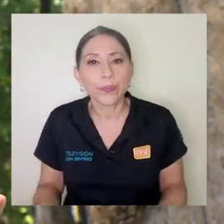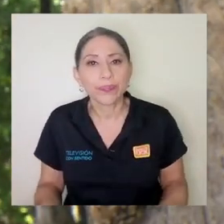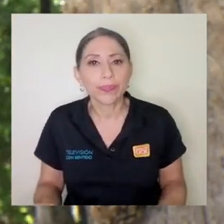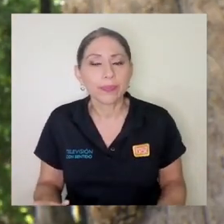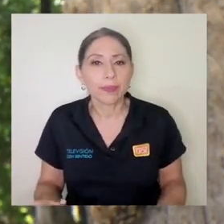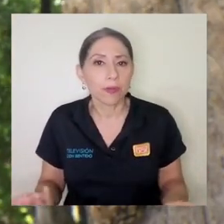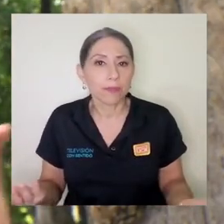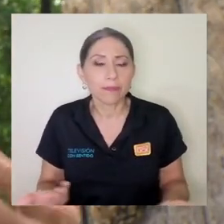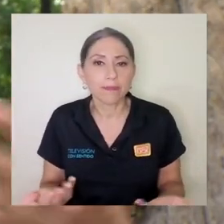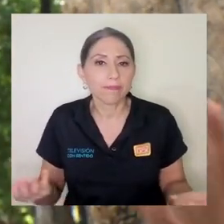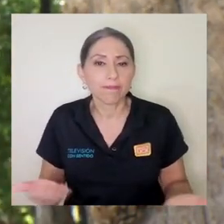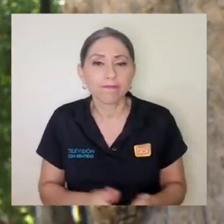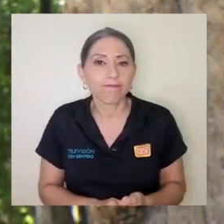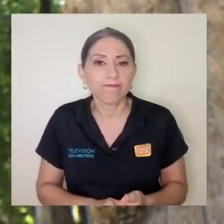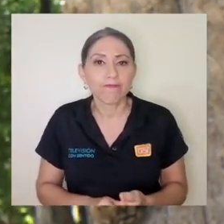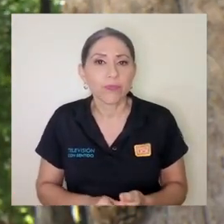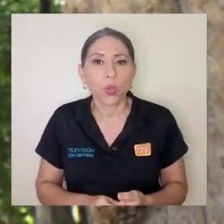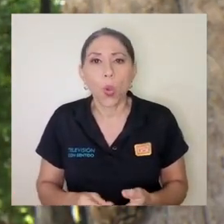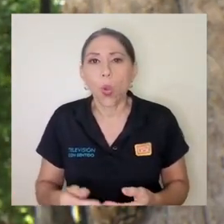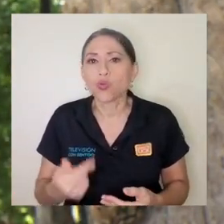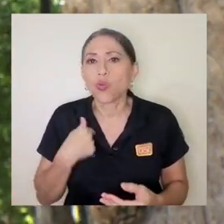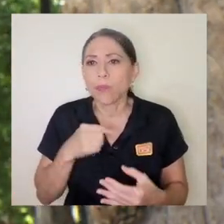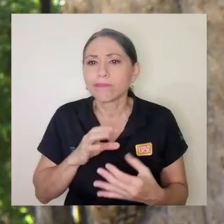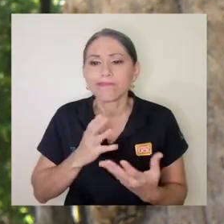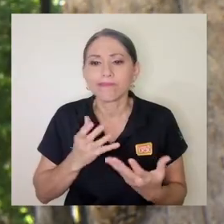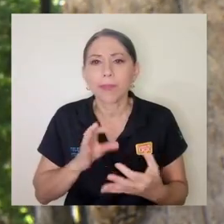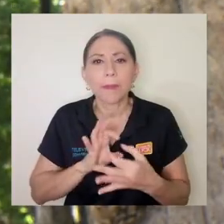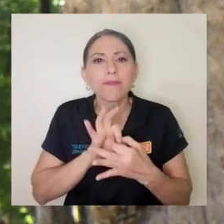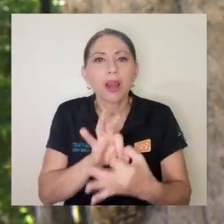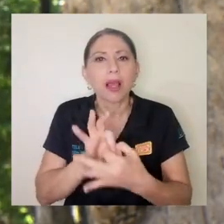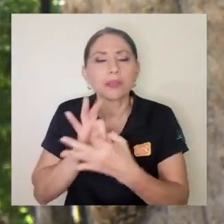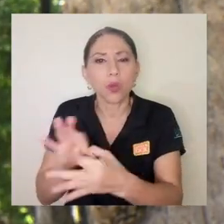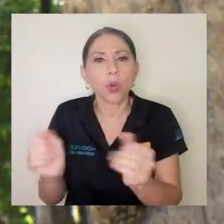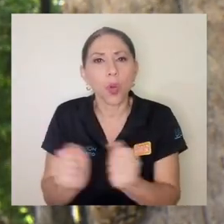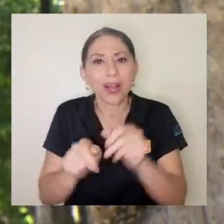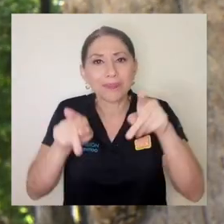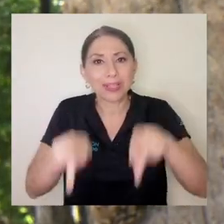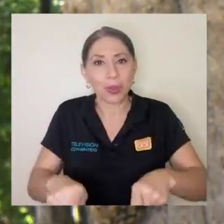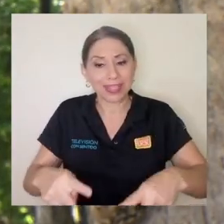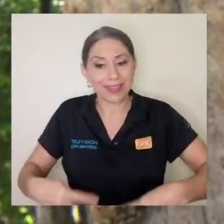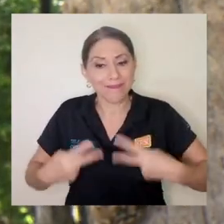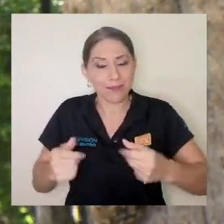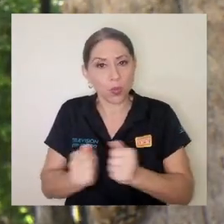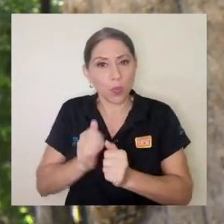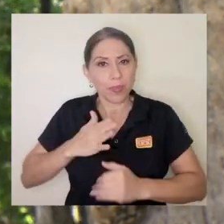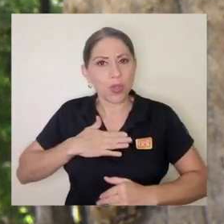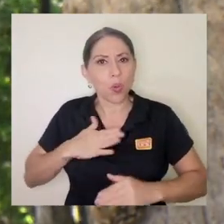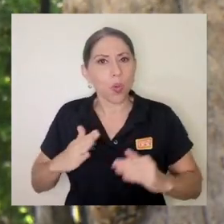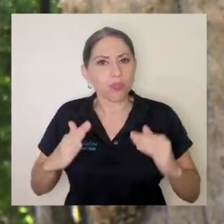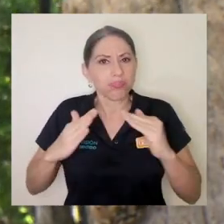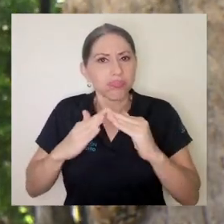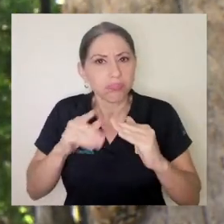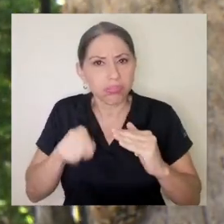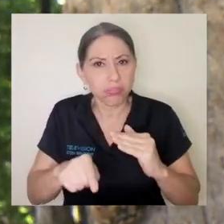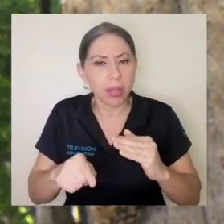o cómo yo me relaciono con las personas con las que vivo eso también ha venido a generar